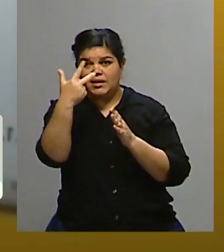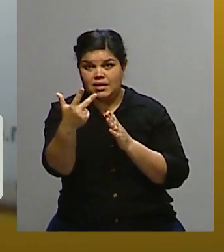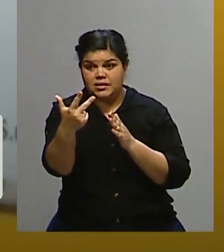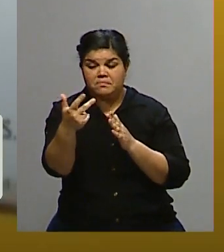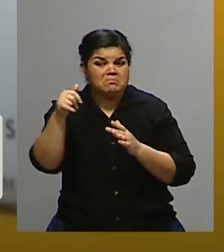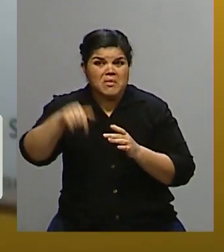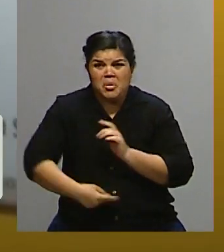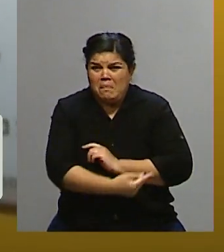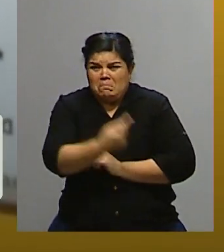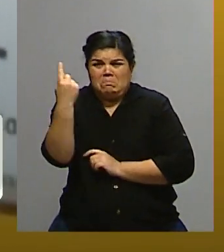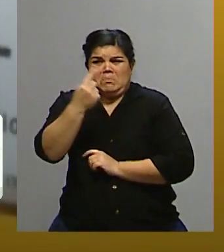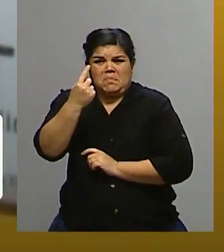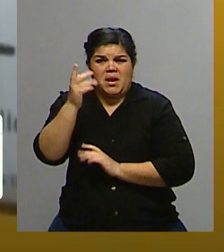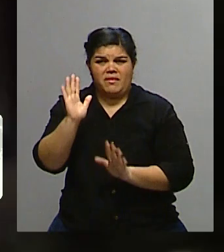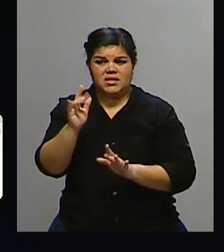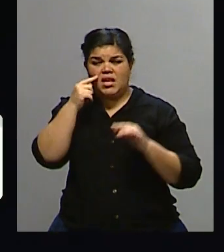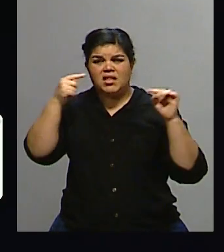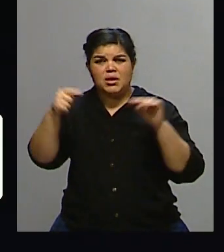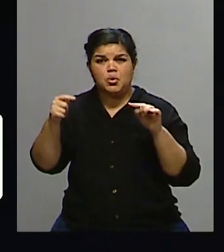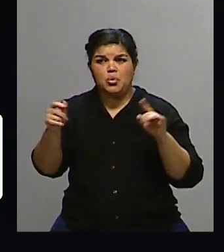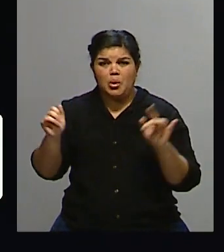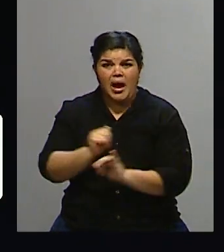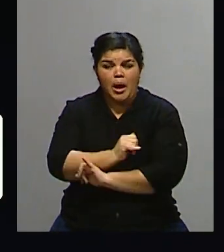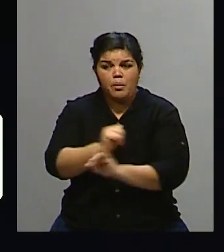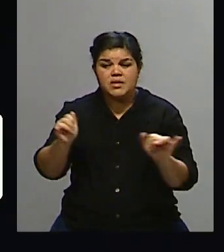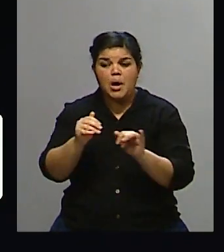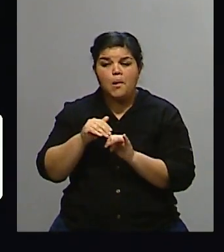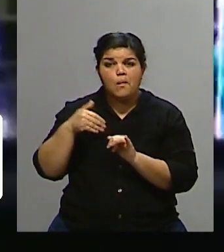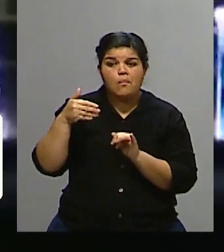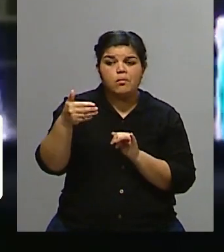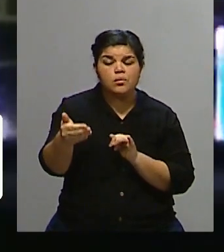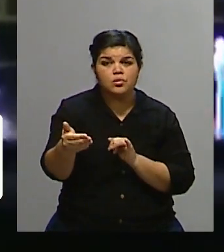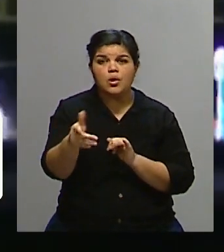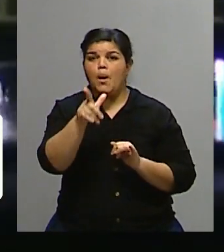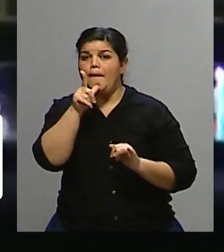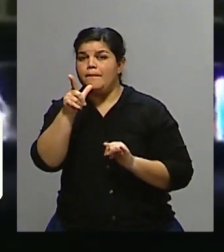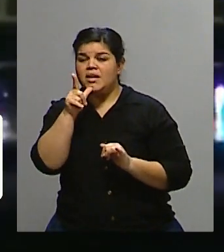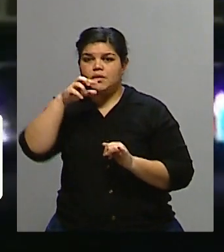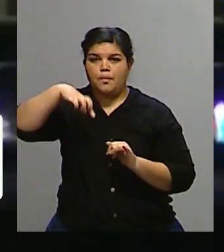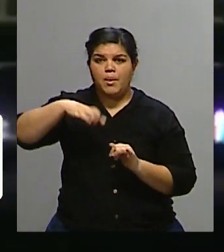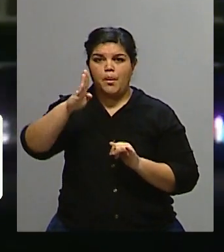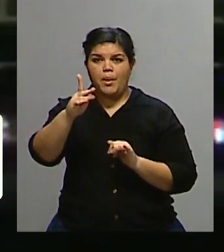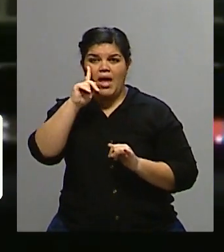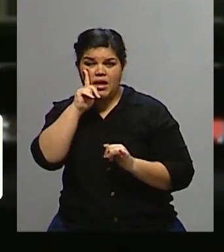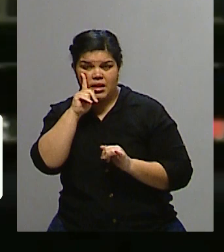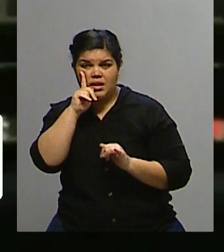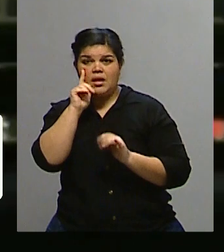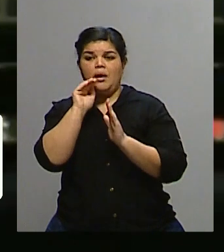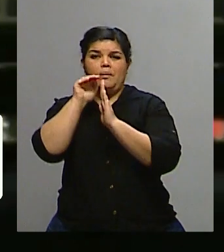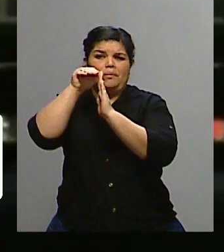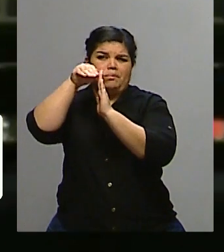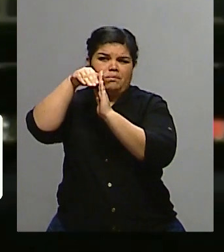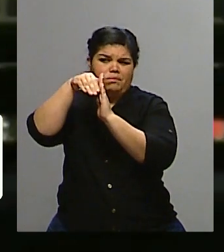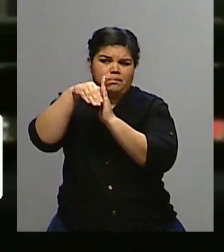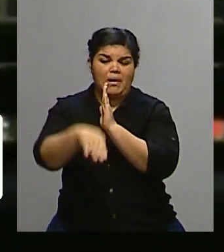últimos tiempos, al menos el primer instituto en Alemania, en pronosticar una caída del PIB para el año que viene.